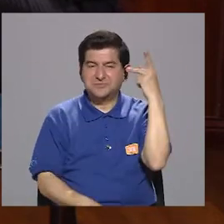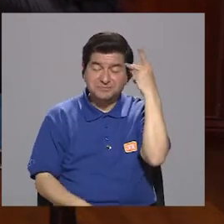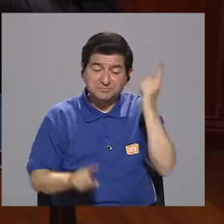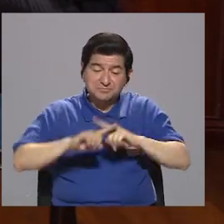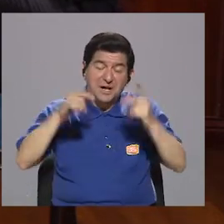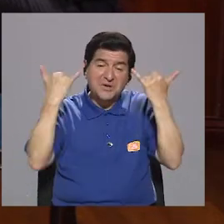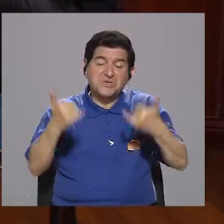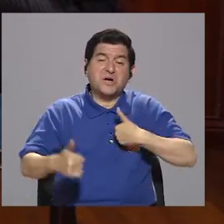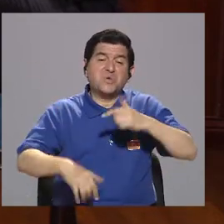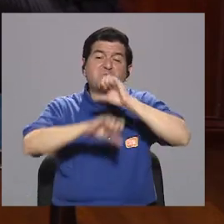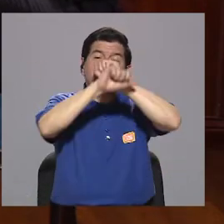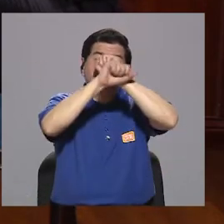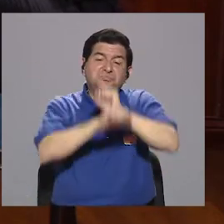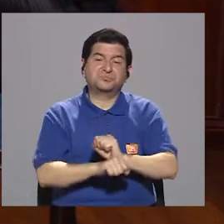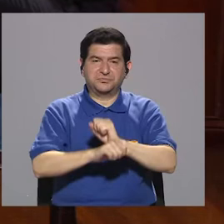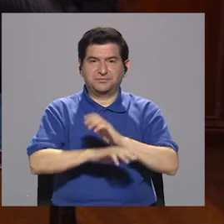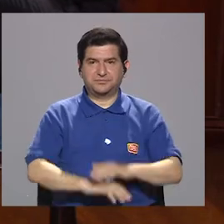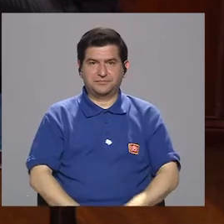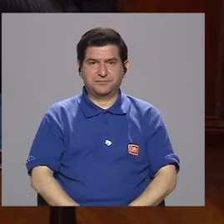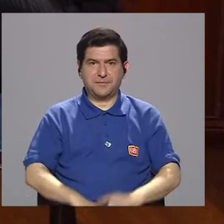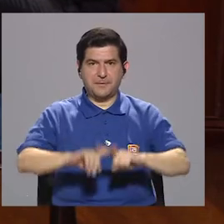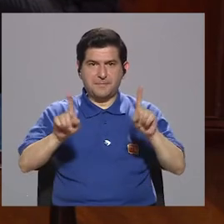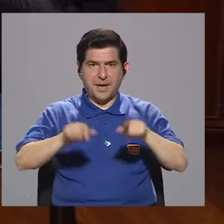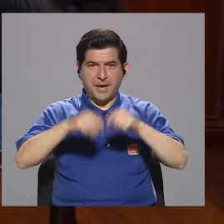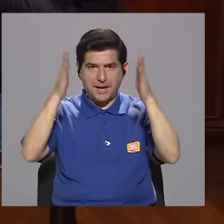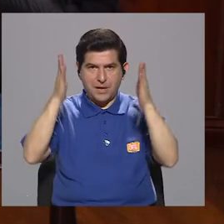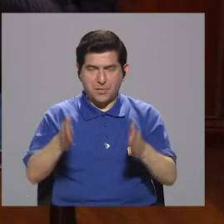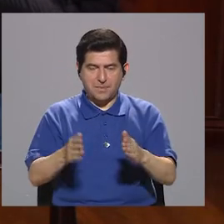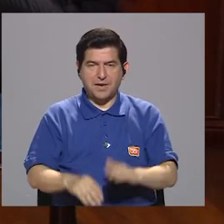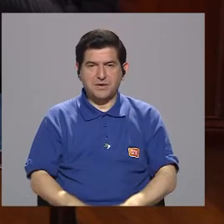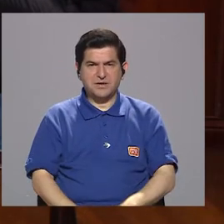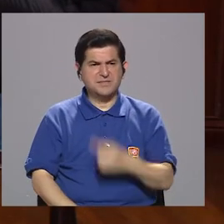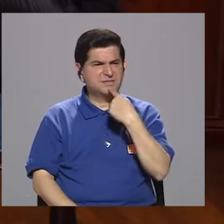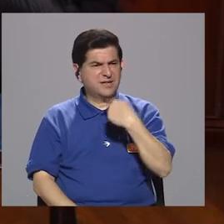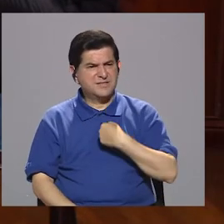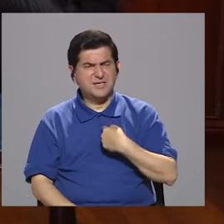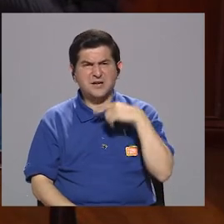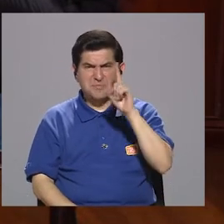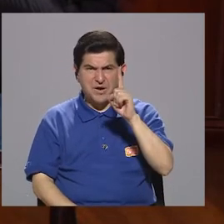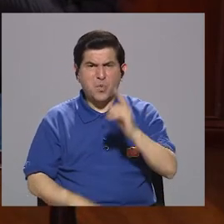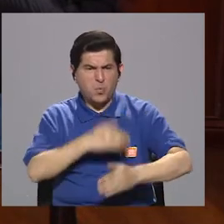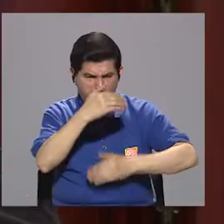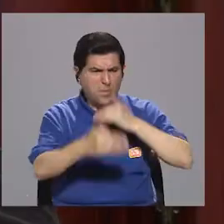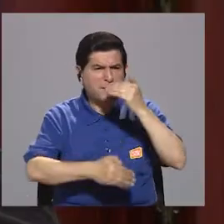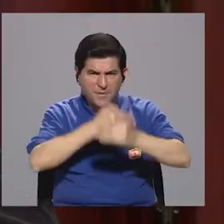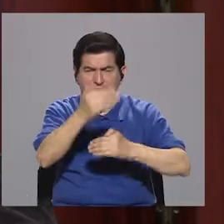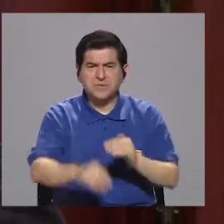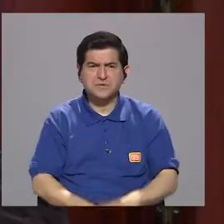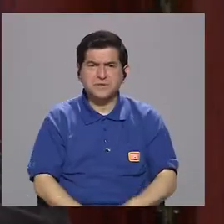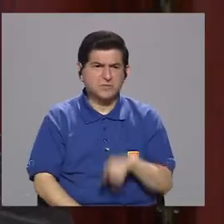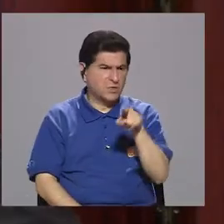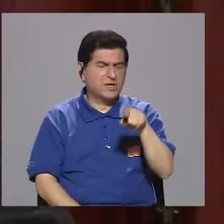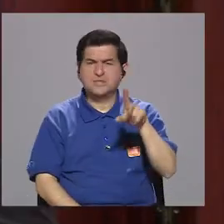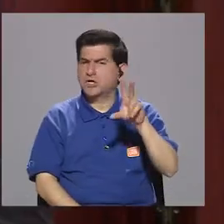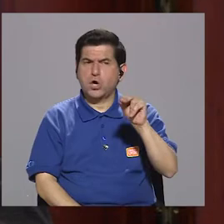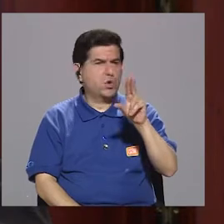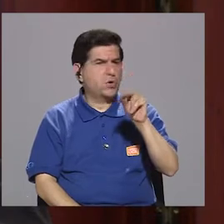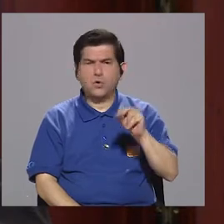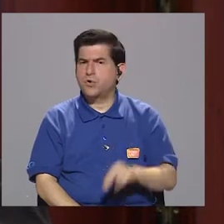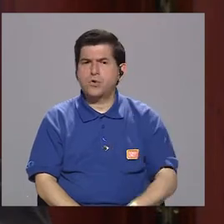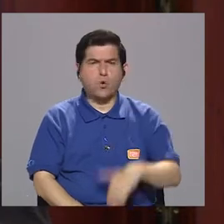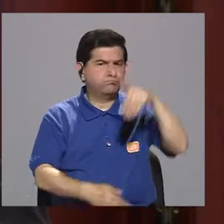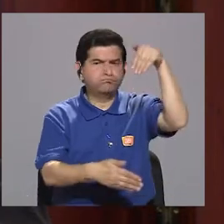Pero bueno, ya uno se acostumbra a eso. Pero la periodista de La Nación me dijo que había una de esas causas que no había sido